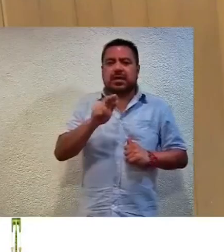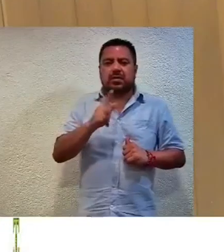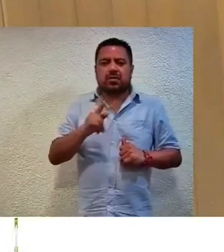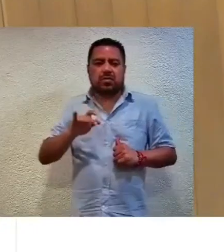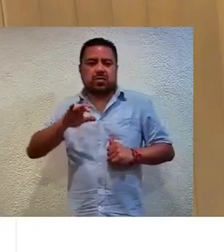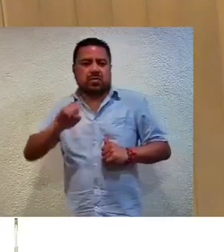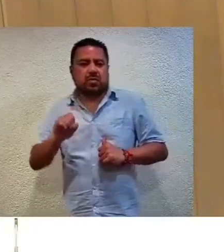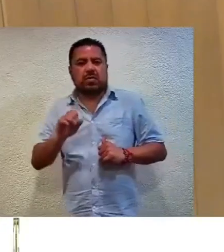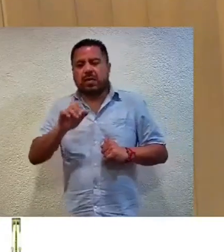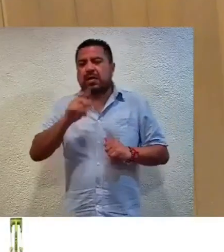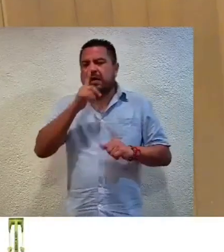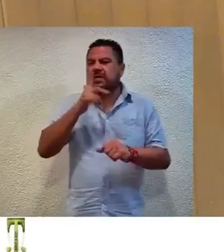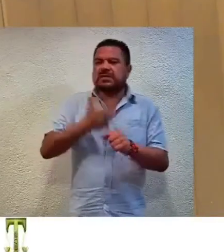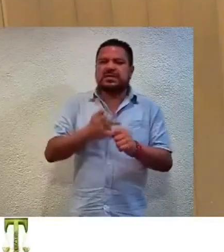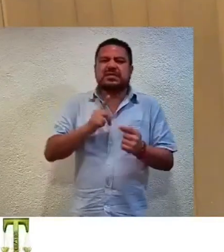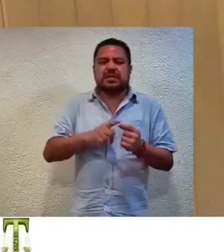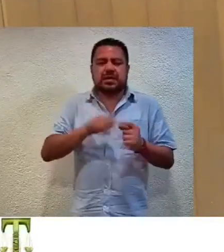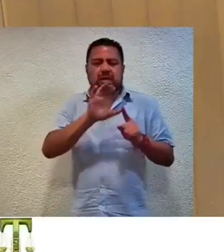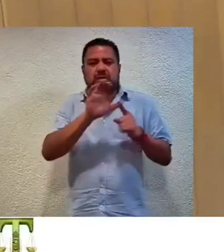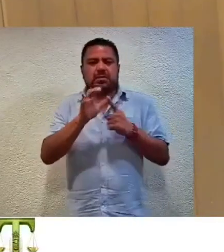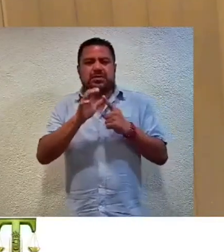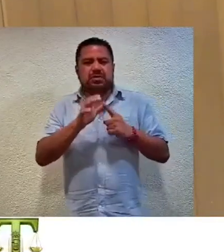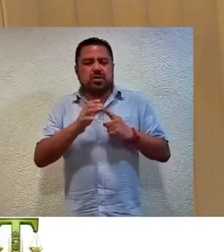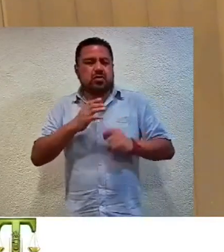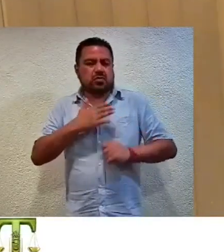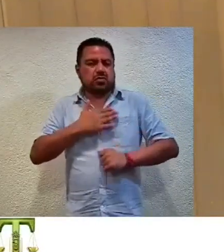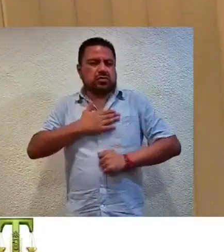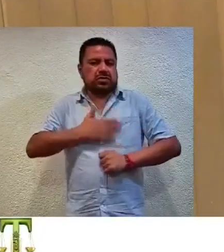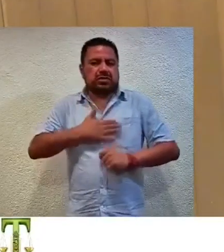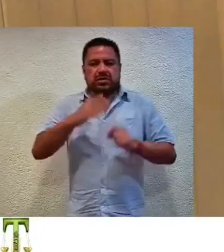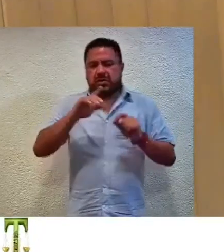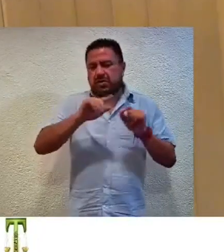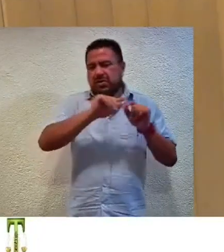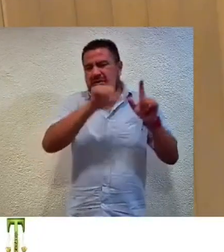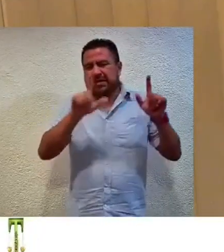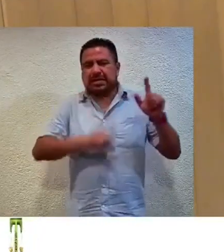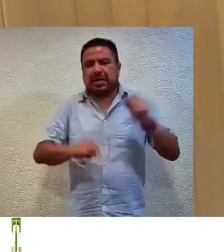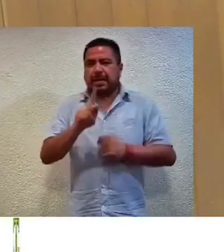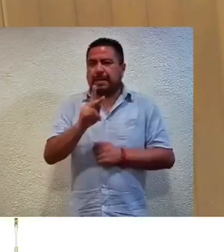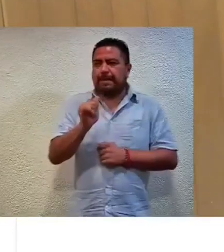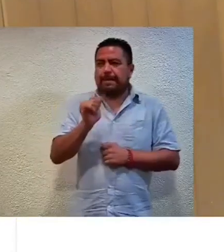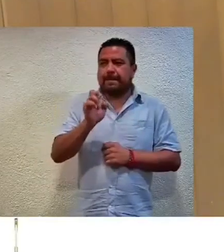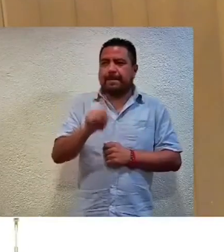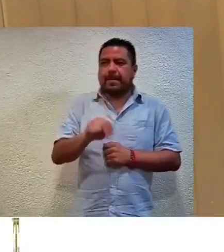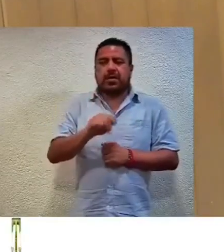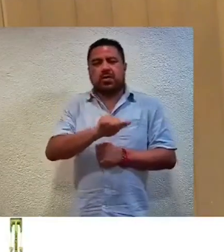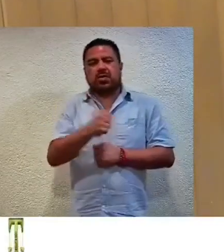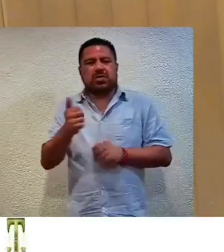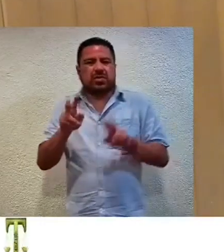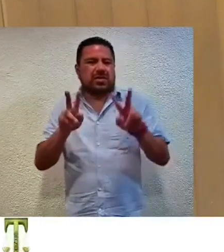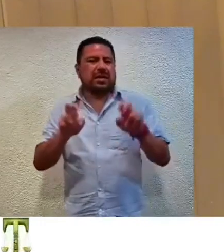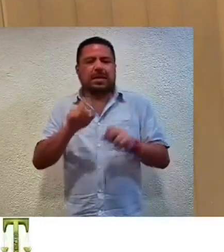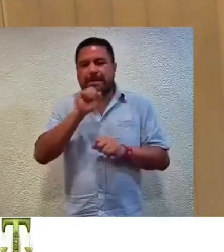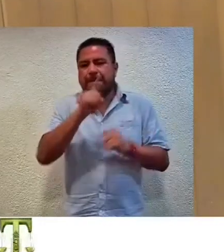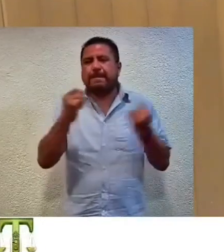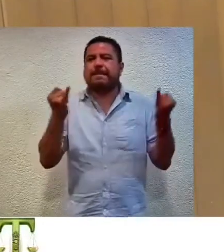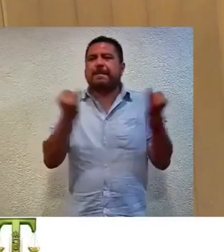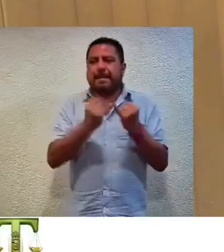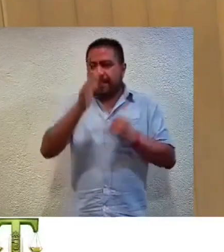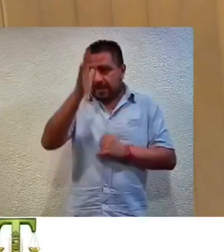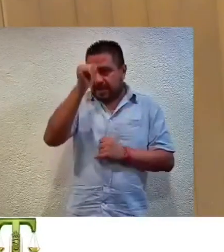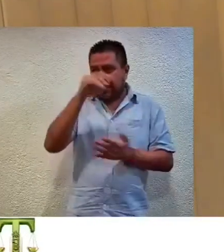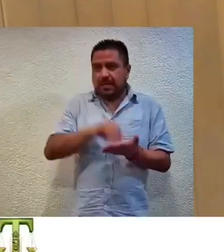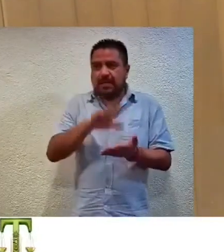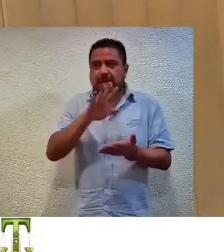autoridad responsable es la Comisión de Justicia del Consejo Nacional del Partido Acción Nacional. El siguiente asunto también se trata de un acuerdo